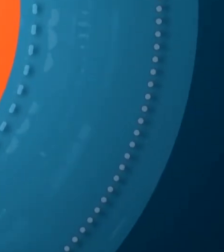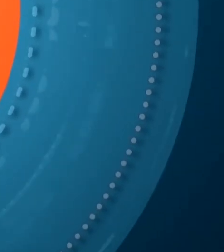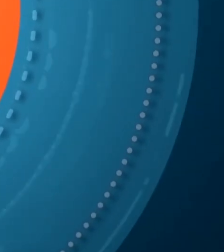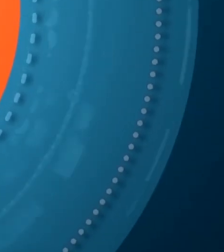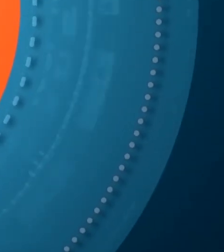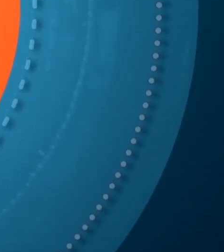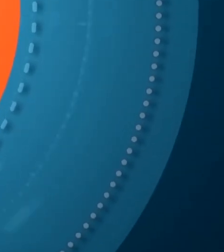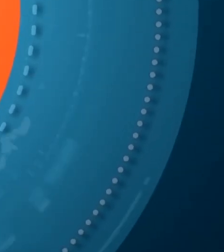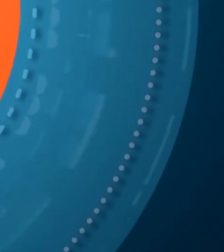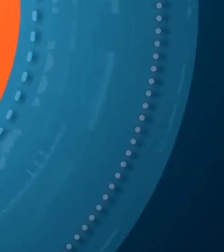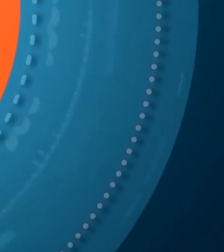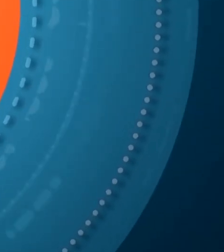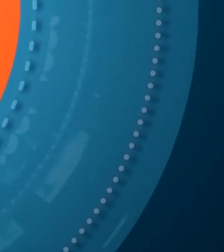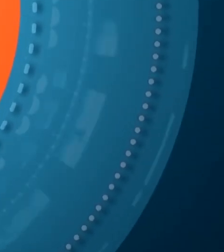La arriesgada apuesta la